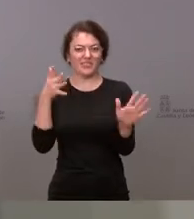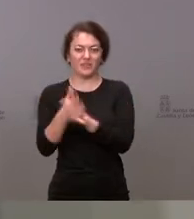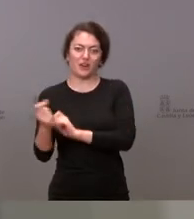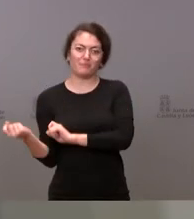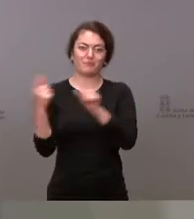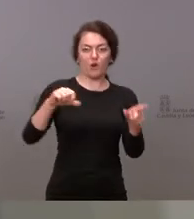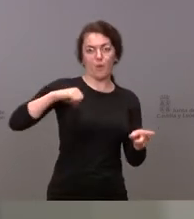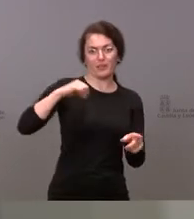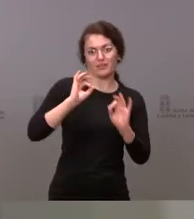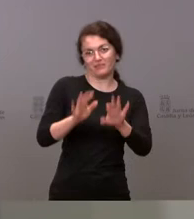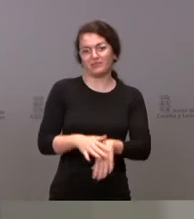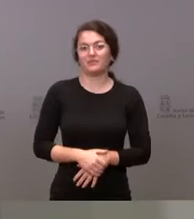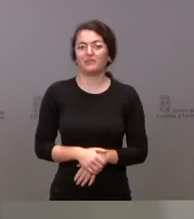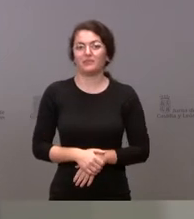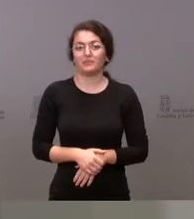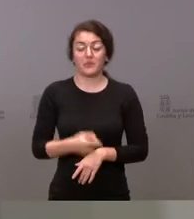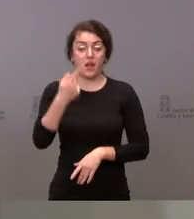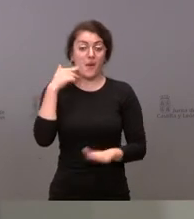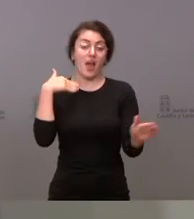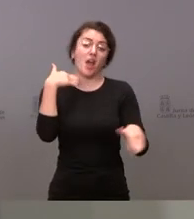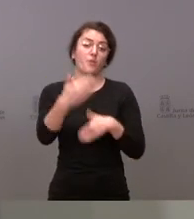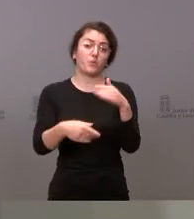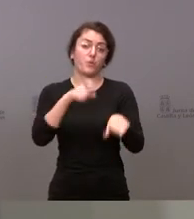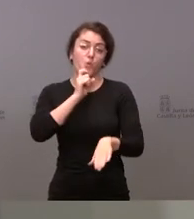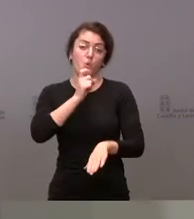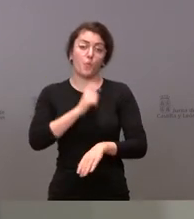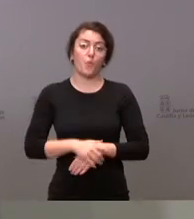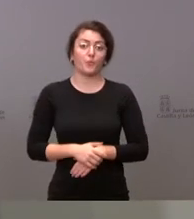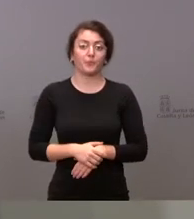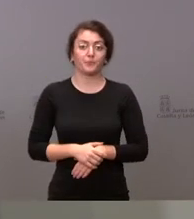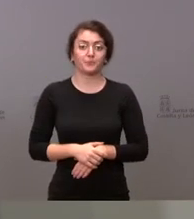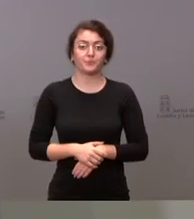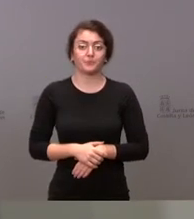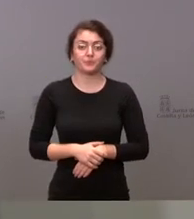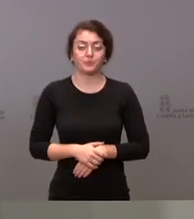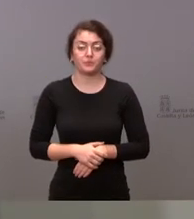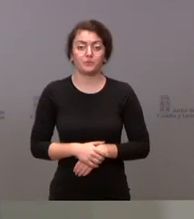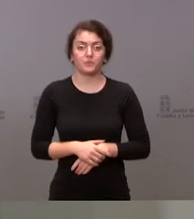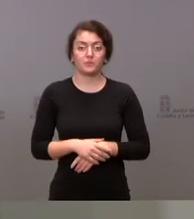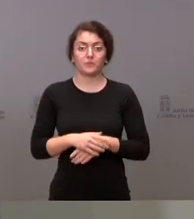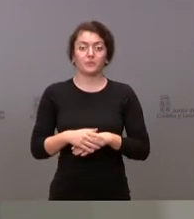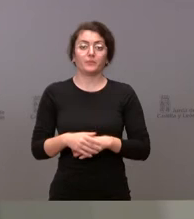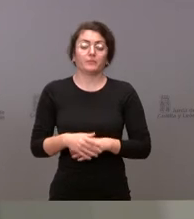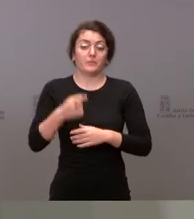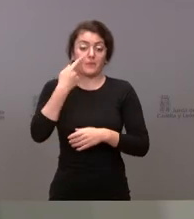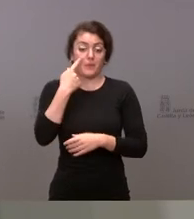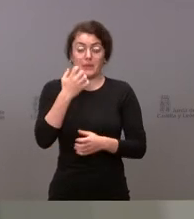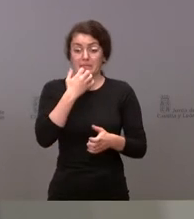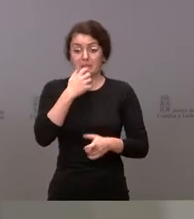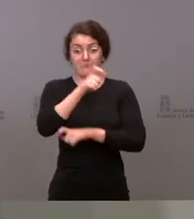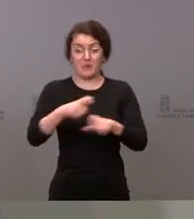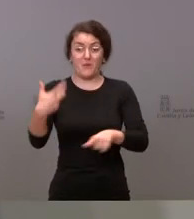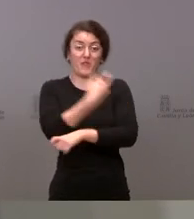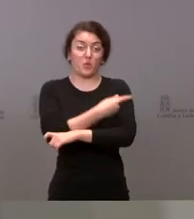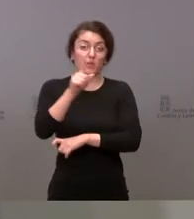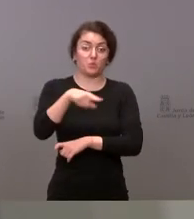Tenemos que ver cómo va evolucionando esa situación con nuestro grado de inmunización. Tenemos que ver cómo va evolucionando